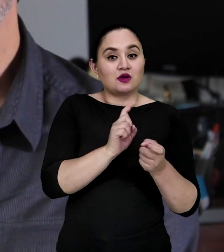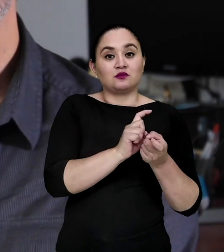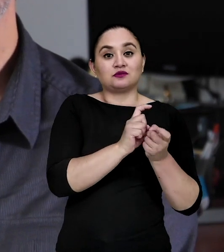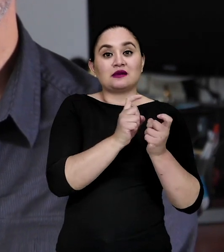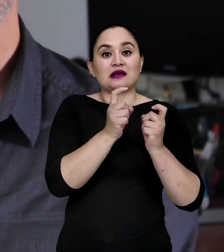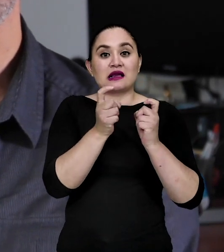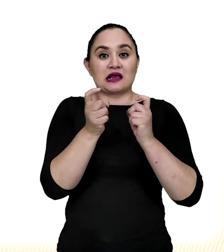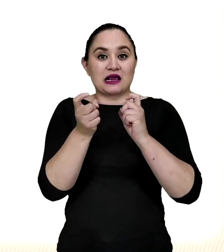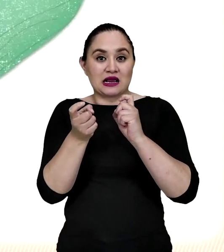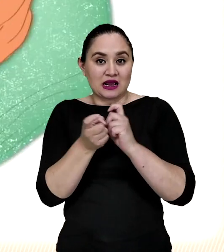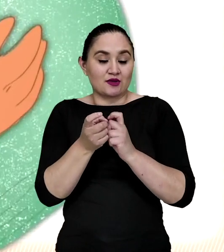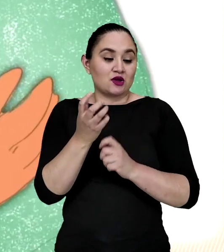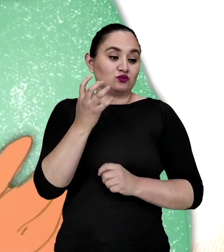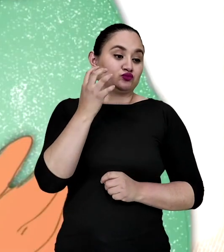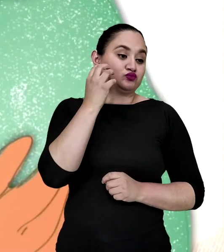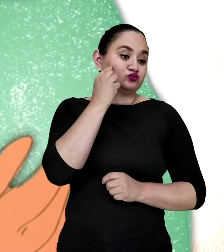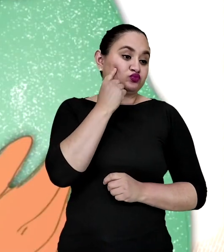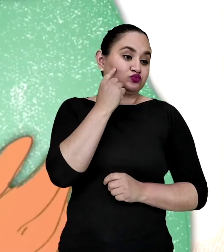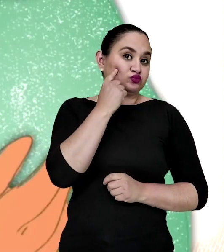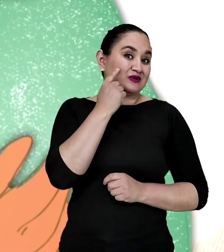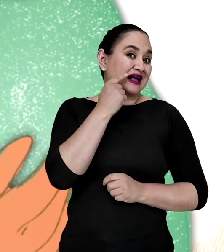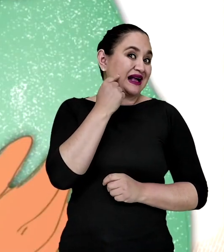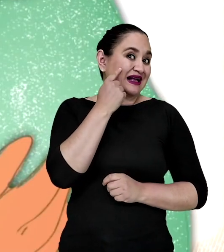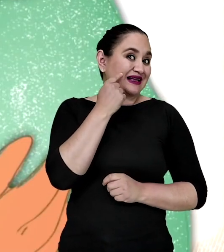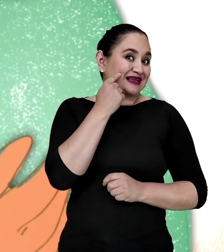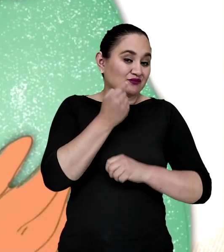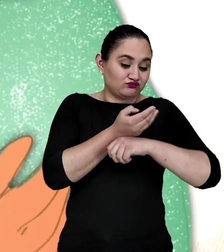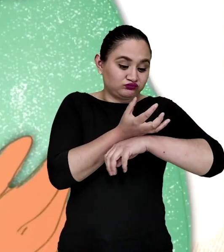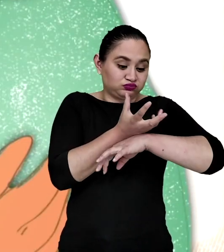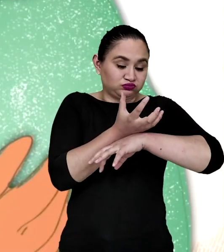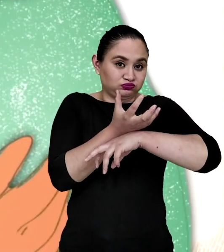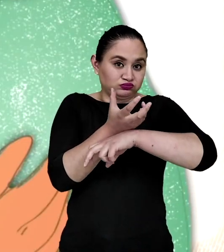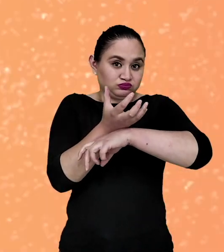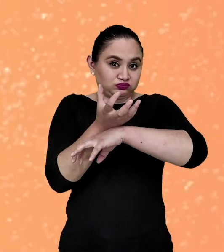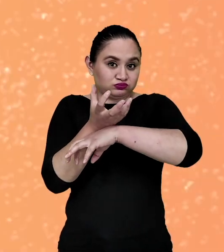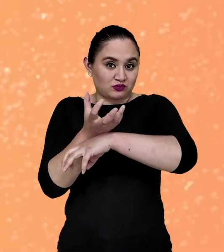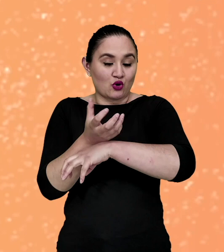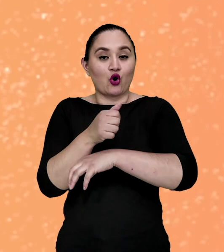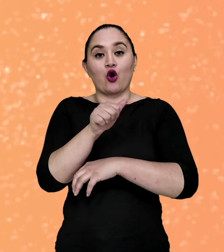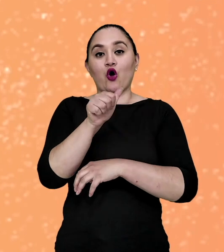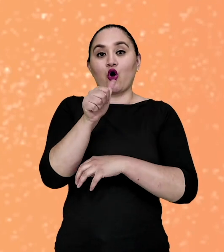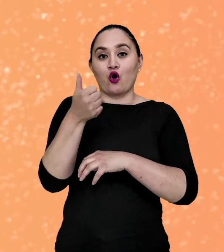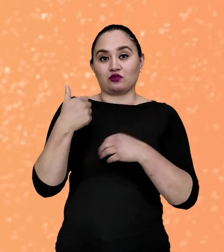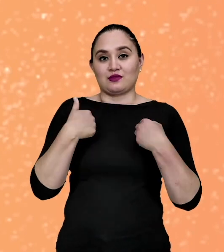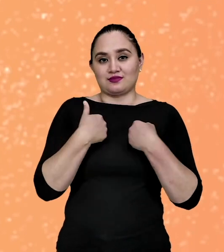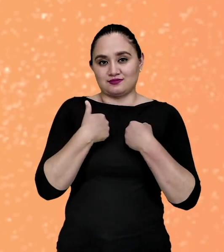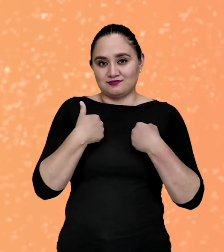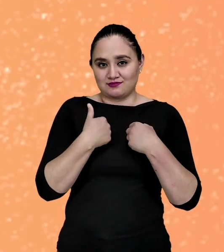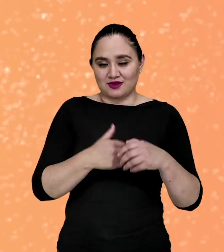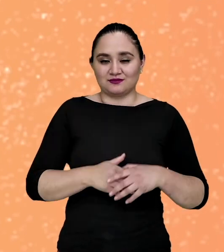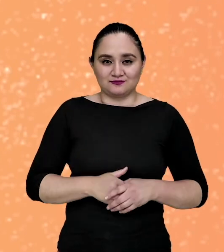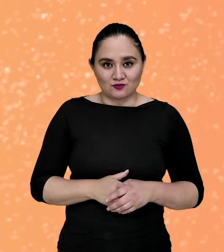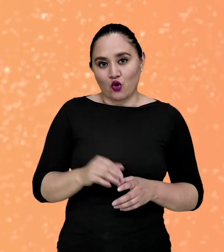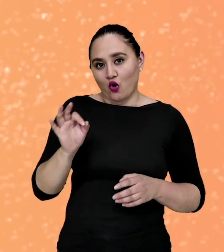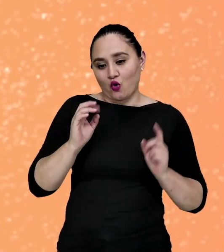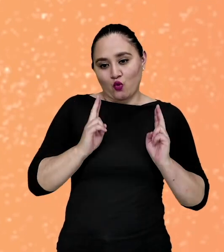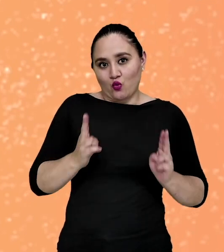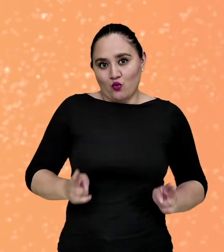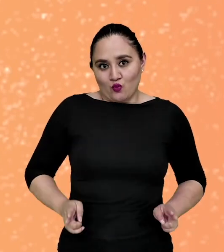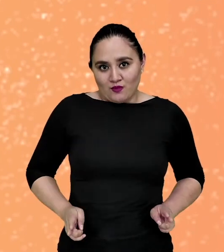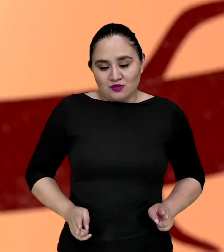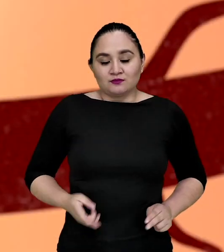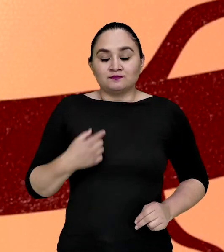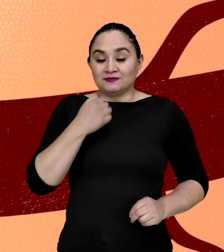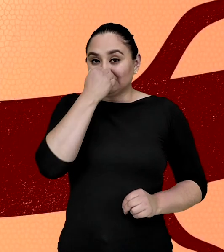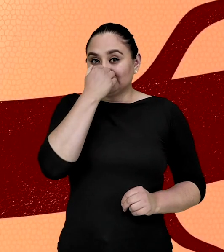este insecto transmite a, este, este parásito a otro mamífero. Le